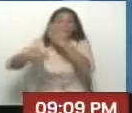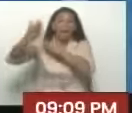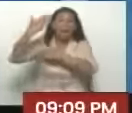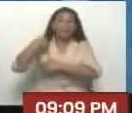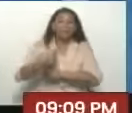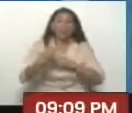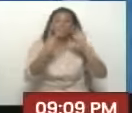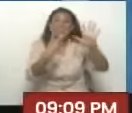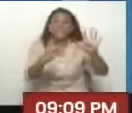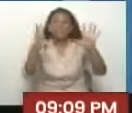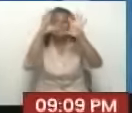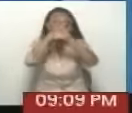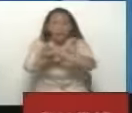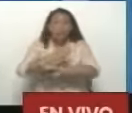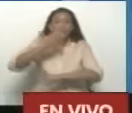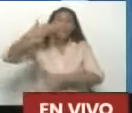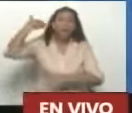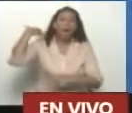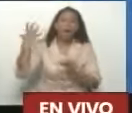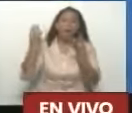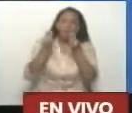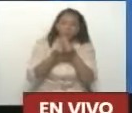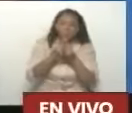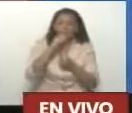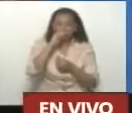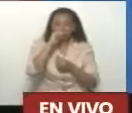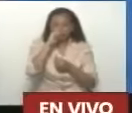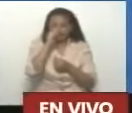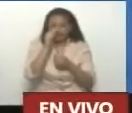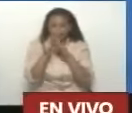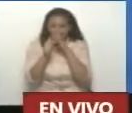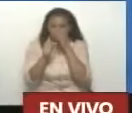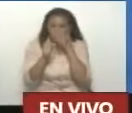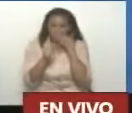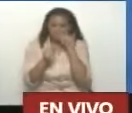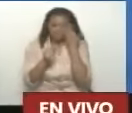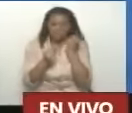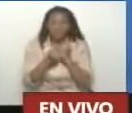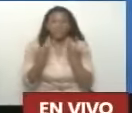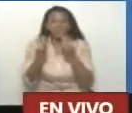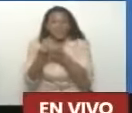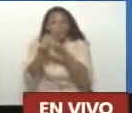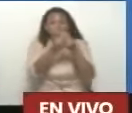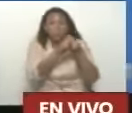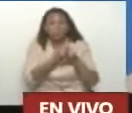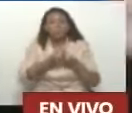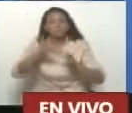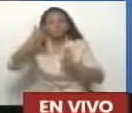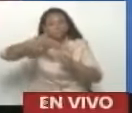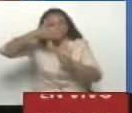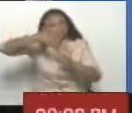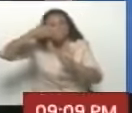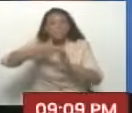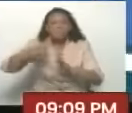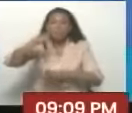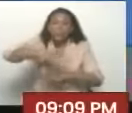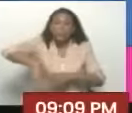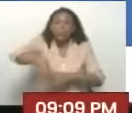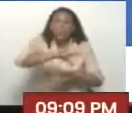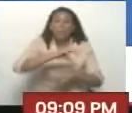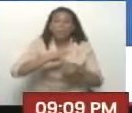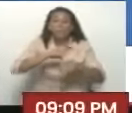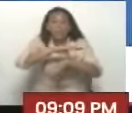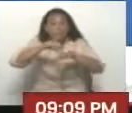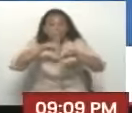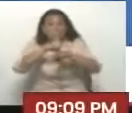siete años, acompañándolo a usted diariamente, ha sabido guiar las riendas de este subministerio